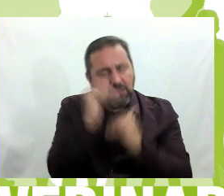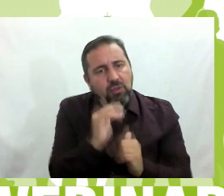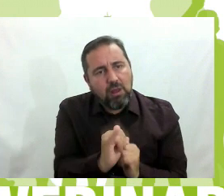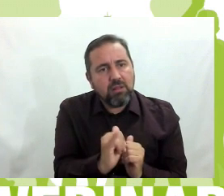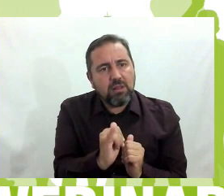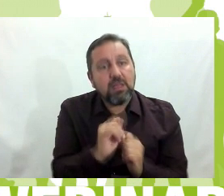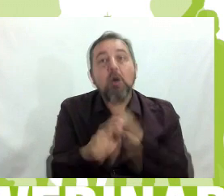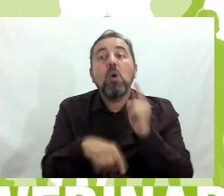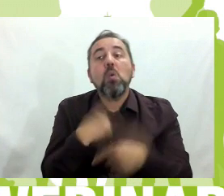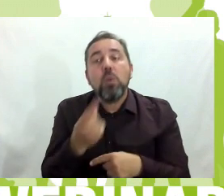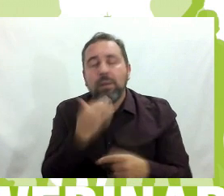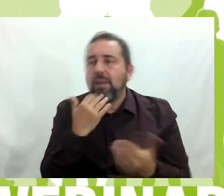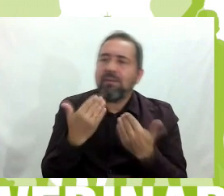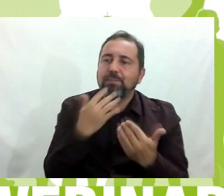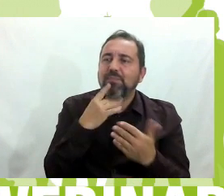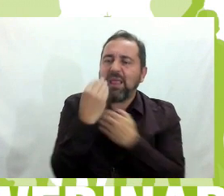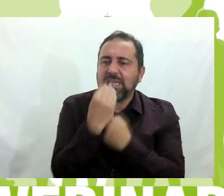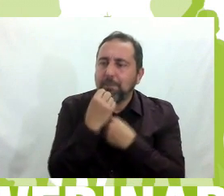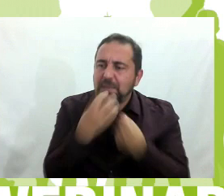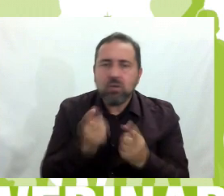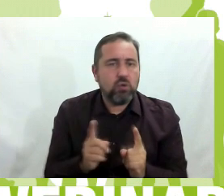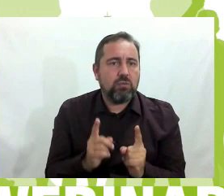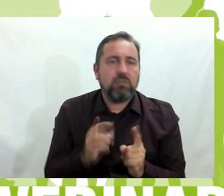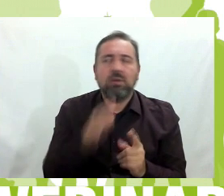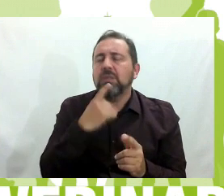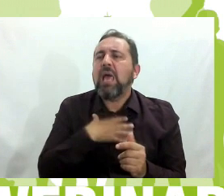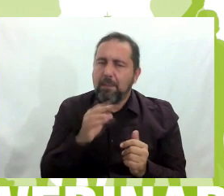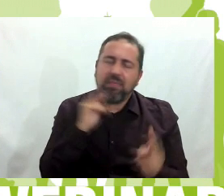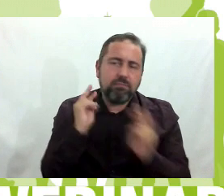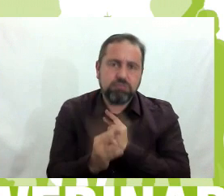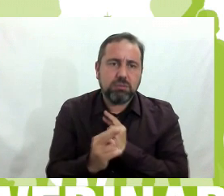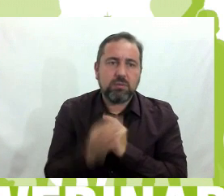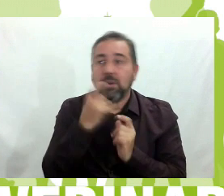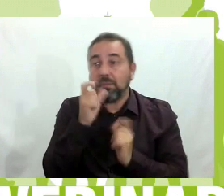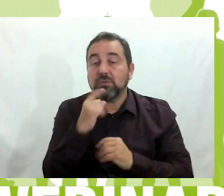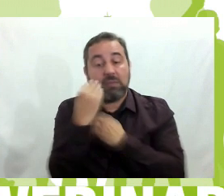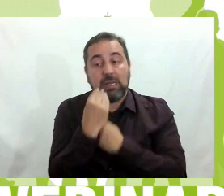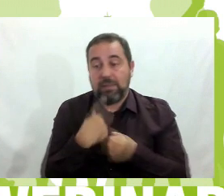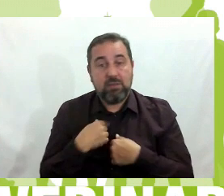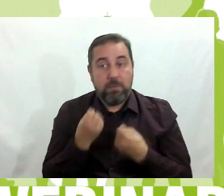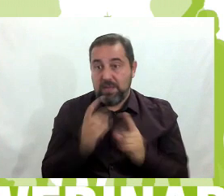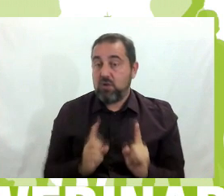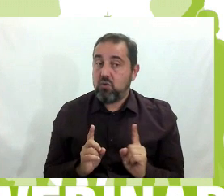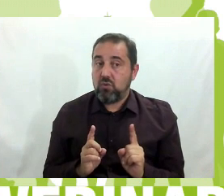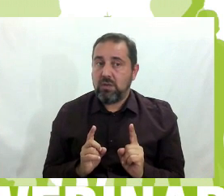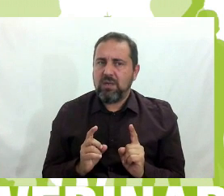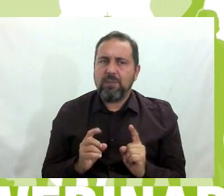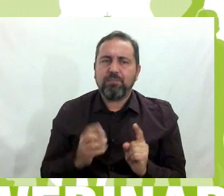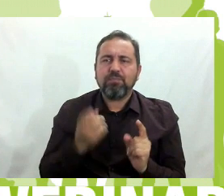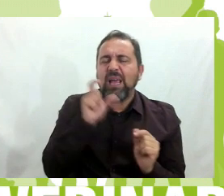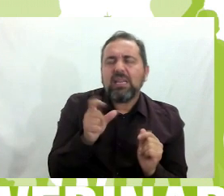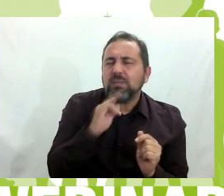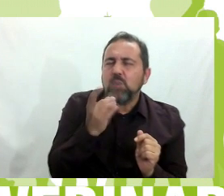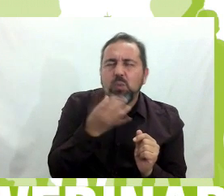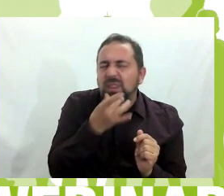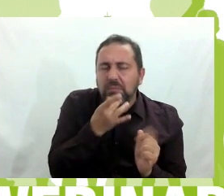Luego también hablan cuando a alguien no les trata bien, son capaces de decírselo. Cuando a no les trata bien, son capaces, a gente muy, muy tímida, yo he